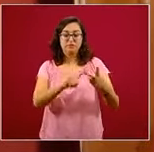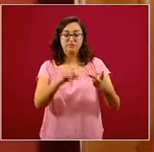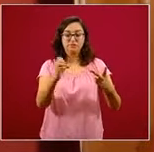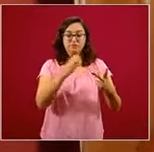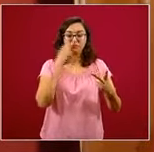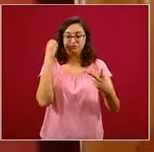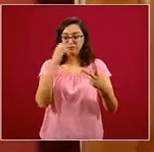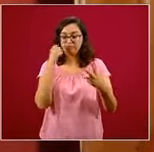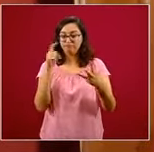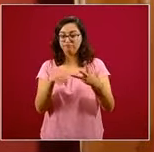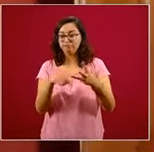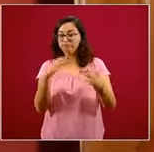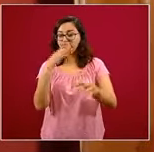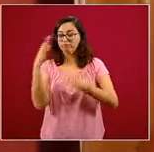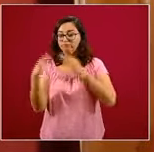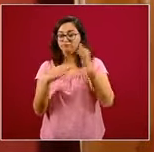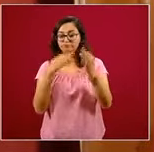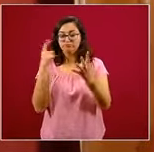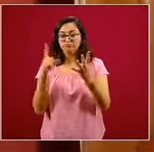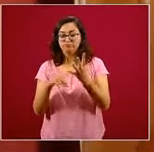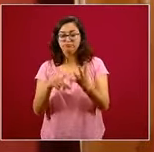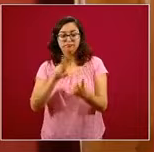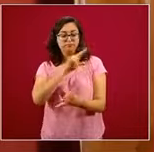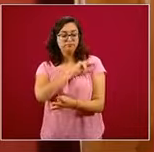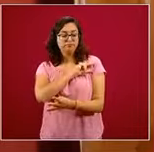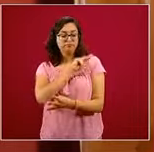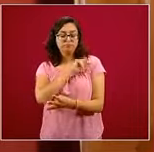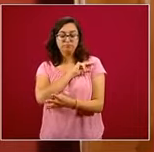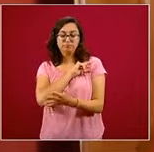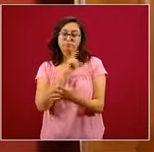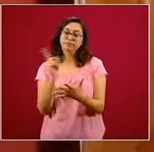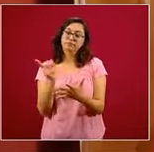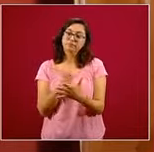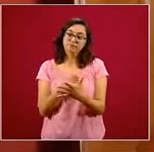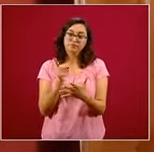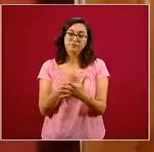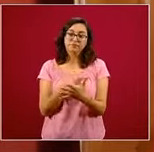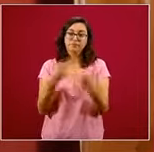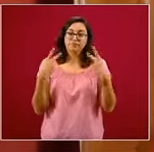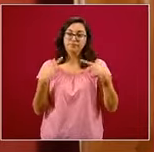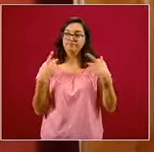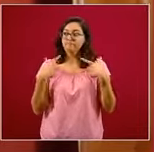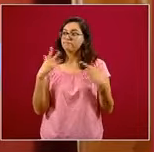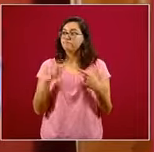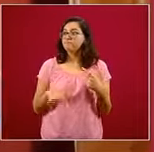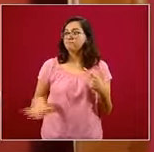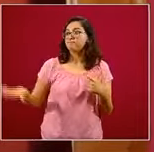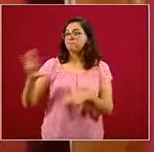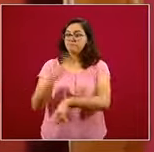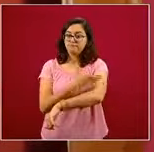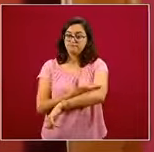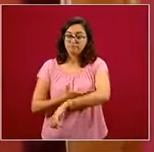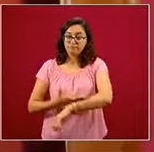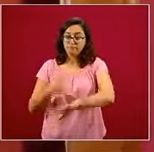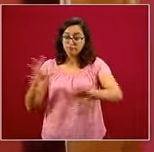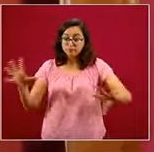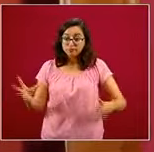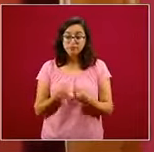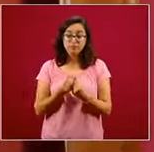comunicación, del sector privado y desde luego de las familias que nos están viendo.